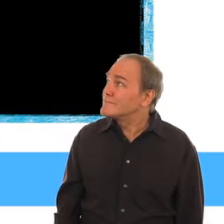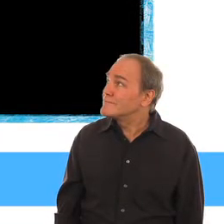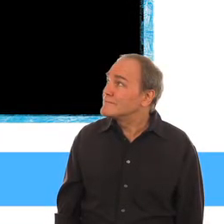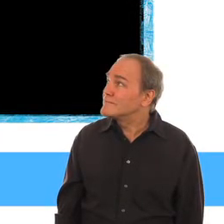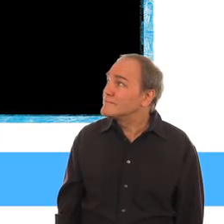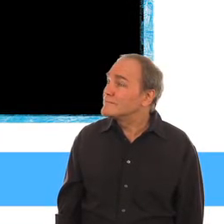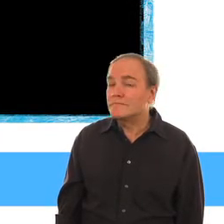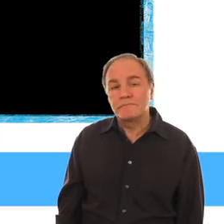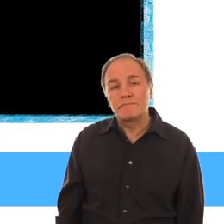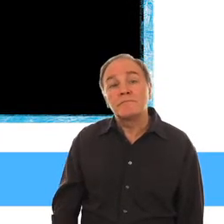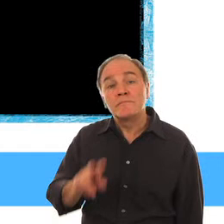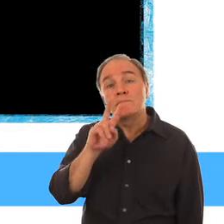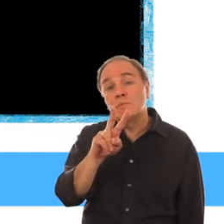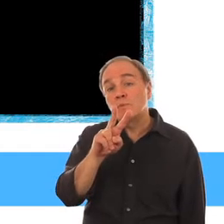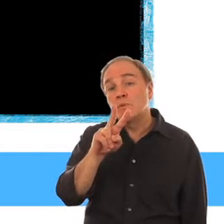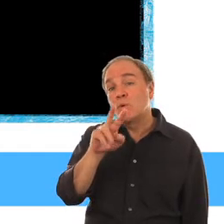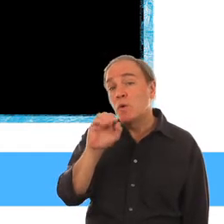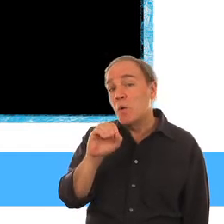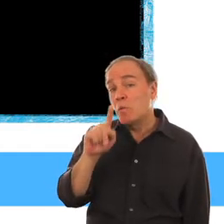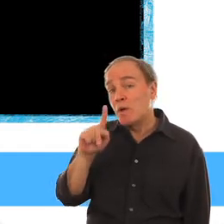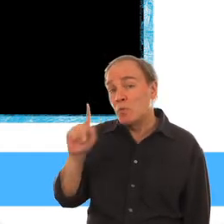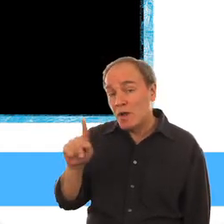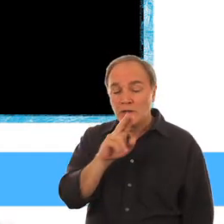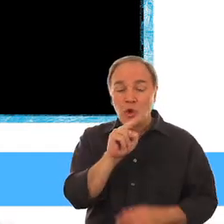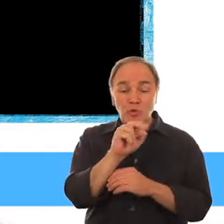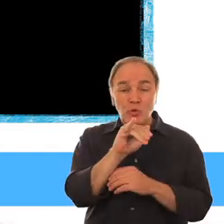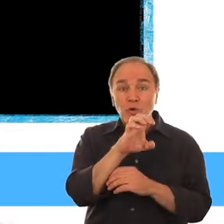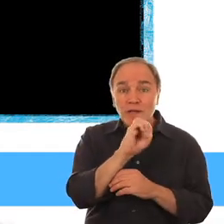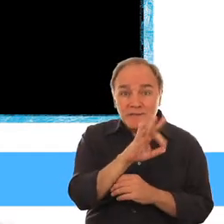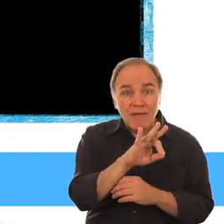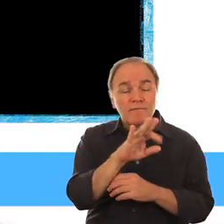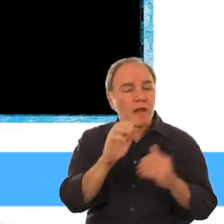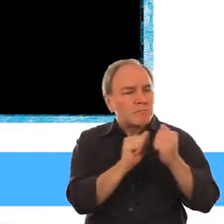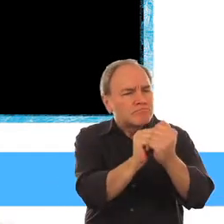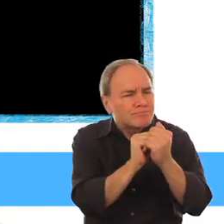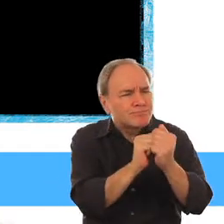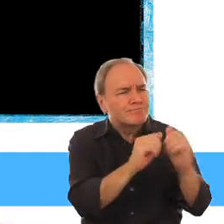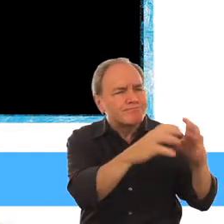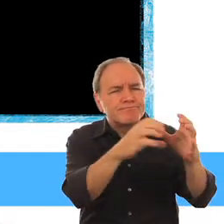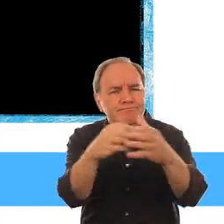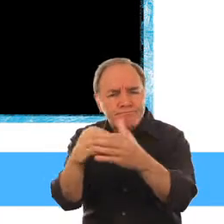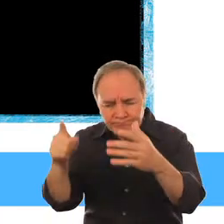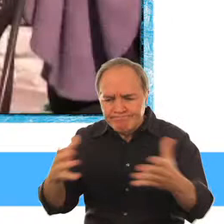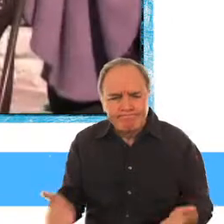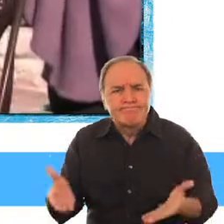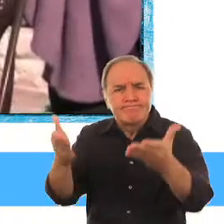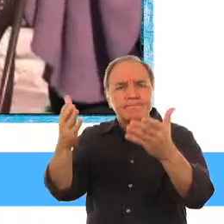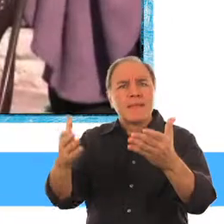En 2011, UNICEF y sus asociados ayudaron a mejorar la participación de los niños con discapacidad por medio del deporte